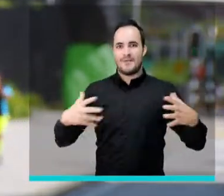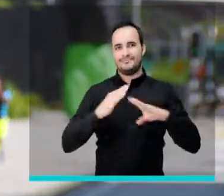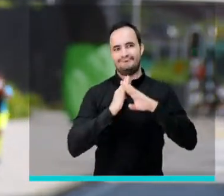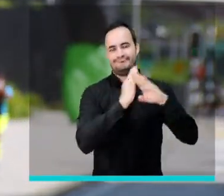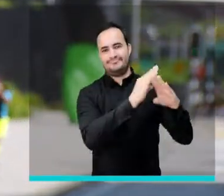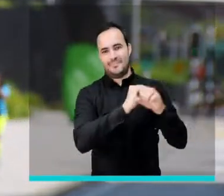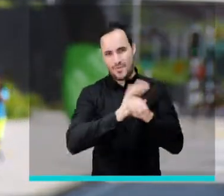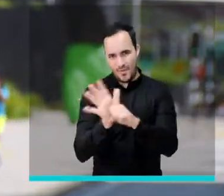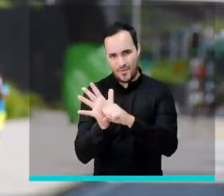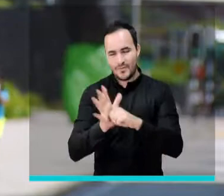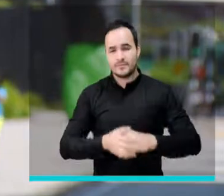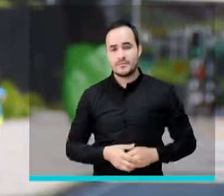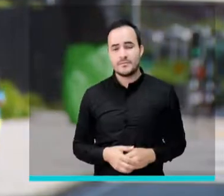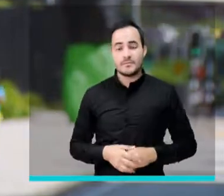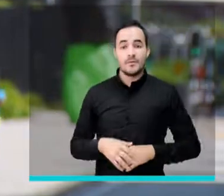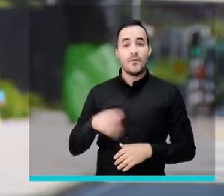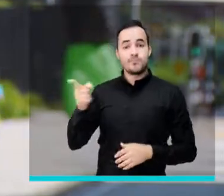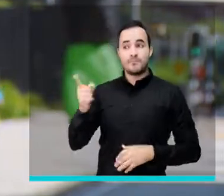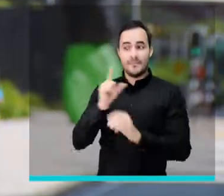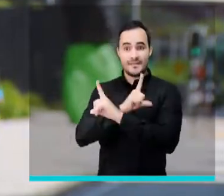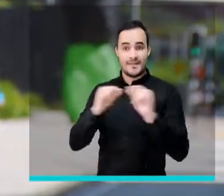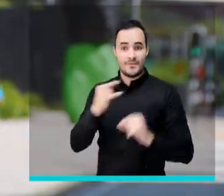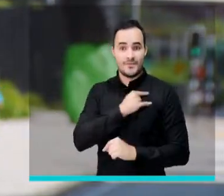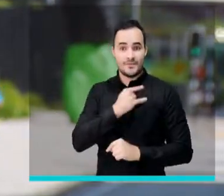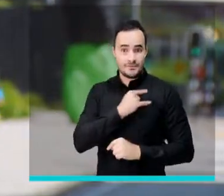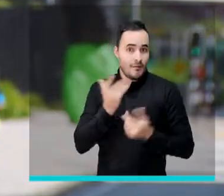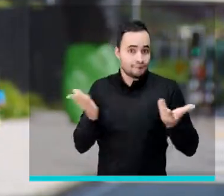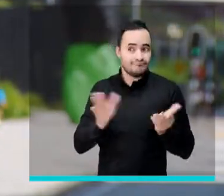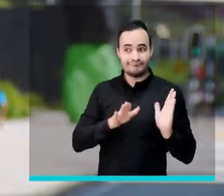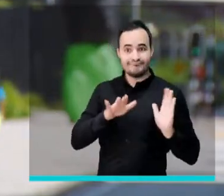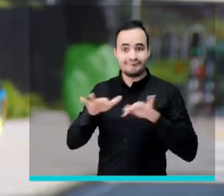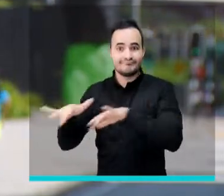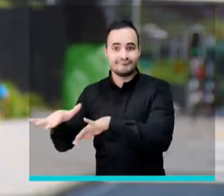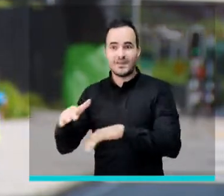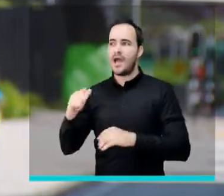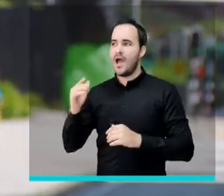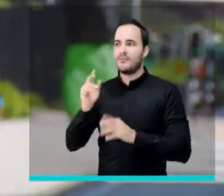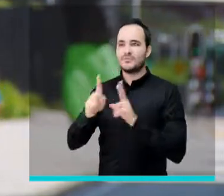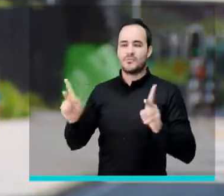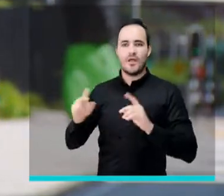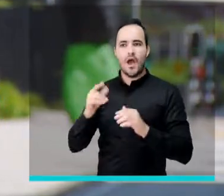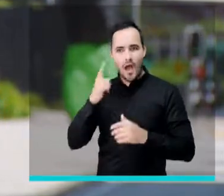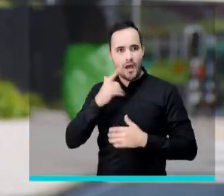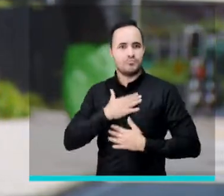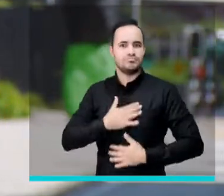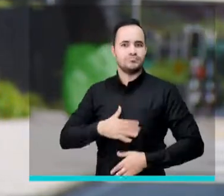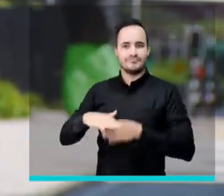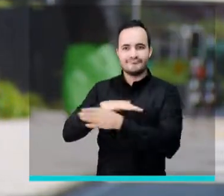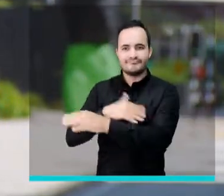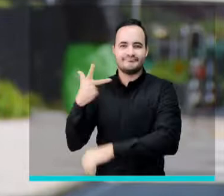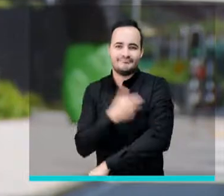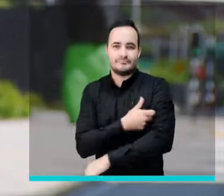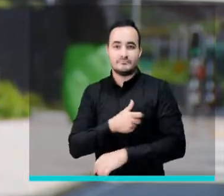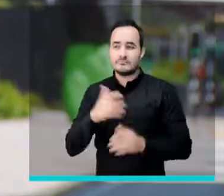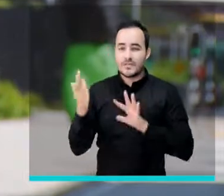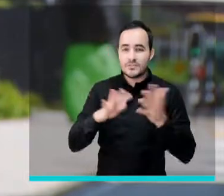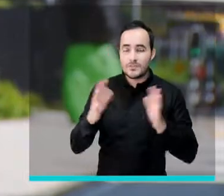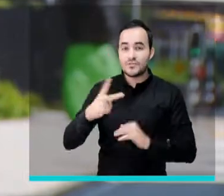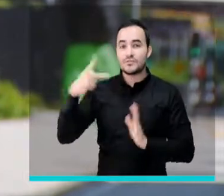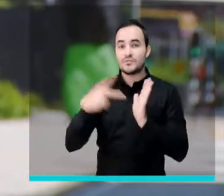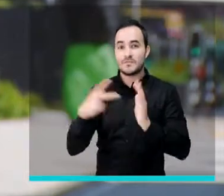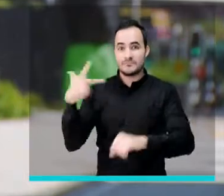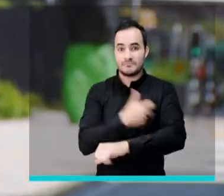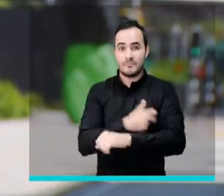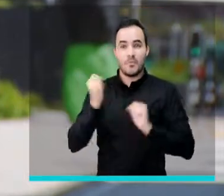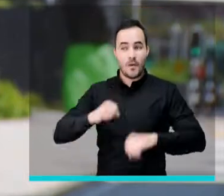contra la COVID-19. Las instalaciones del ITM se convirtieron en un nuevo punto de vacunación masiva. Allí en este lugar, cerca de